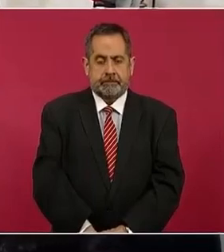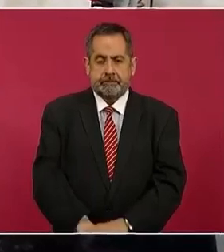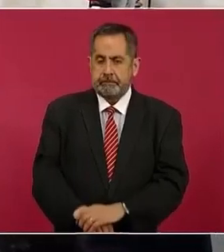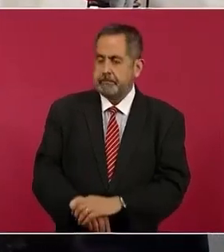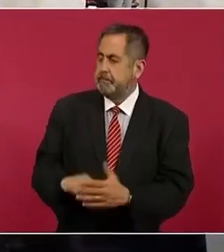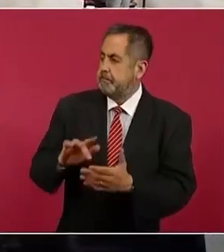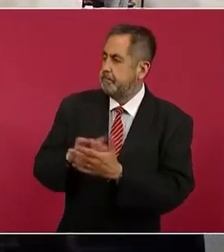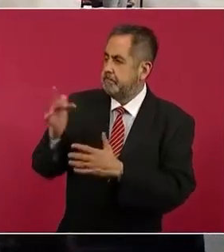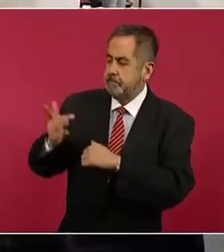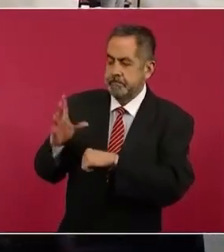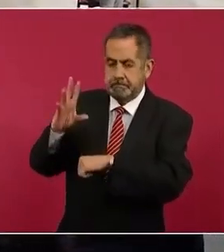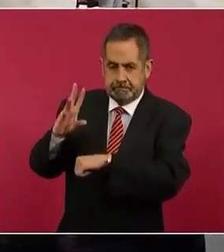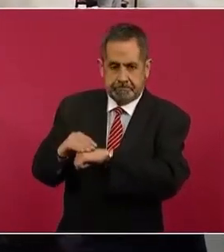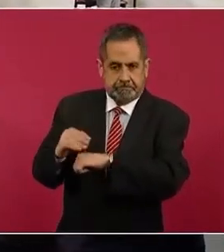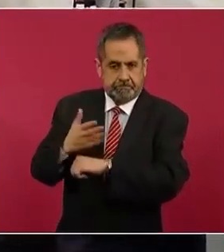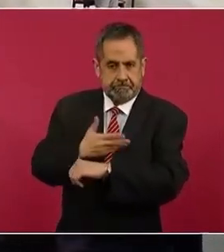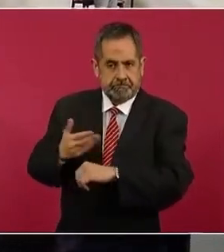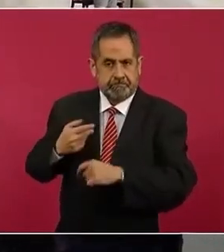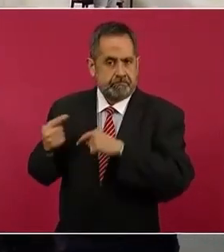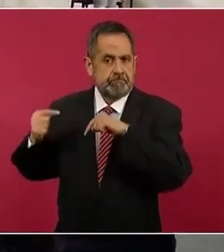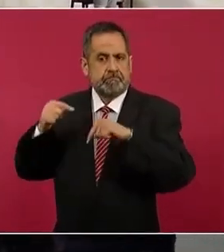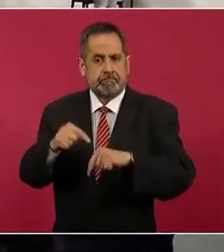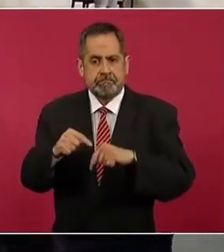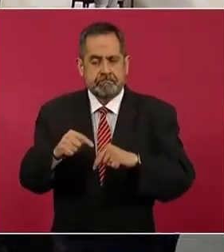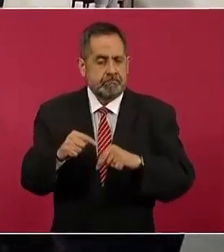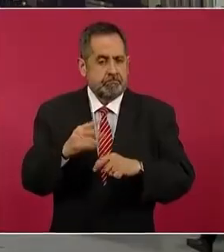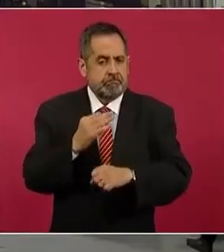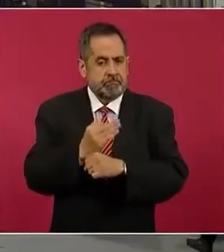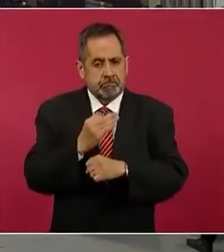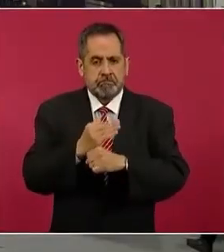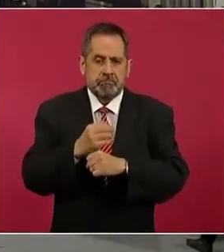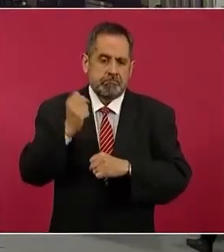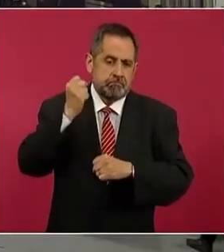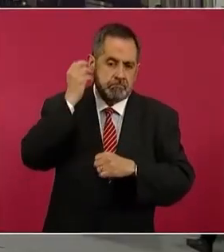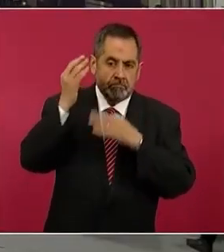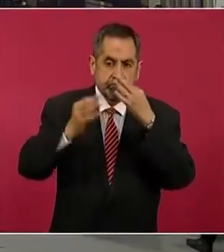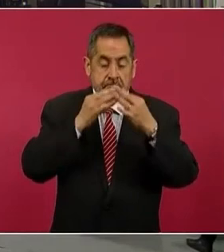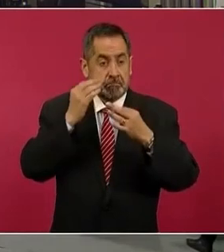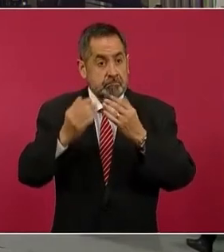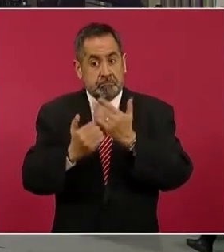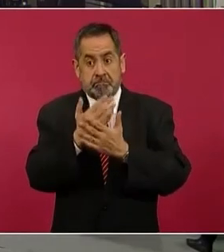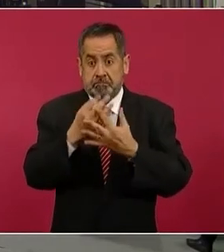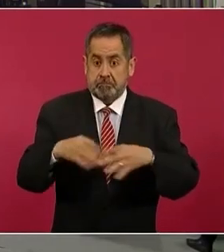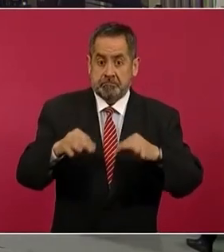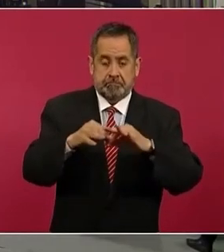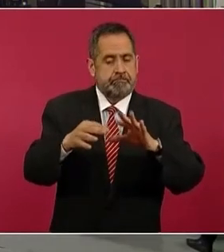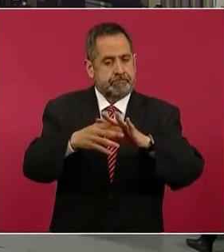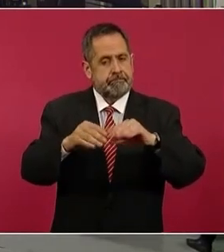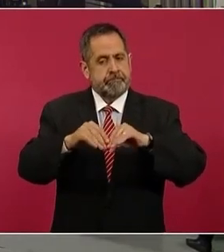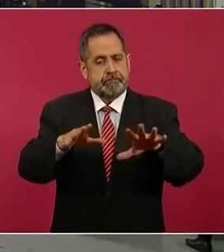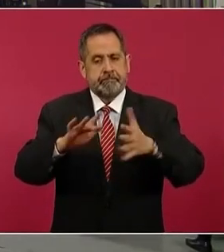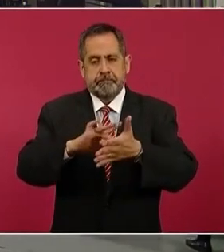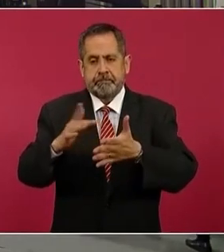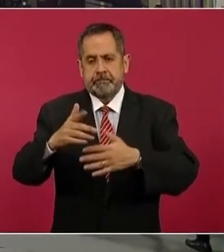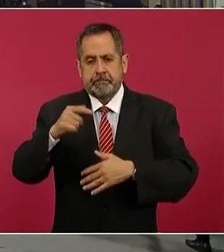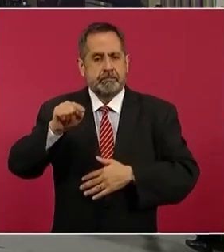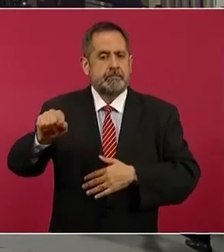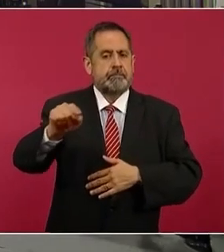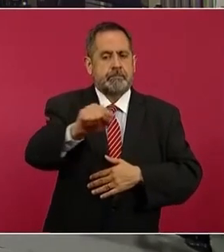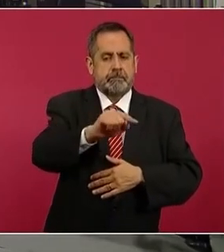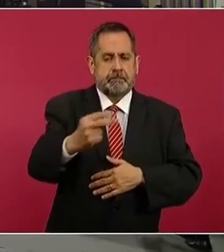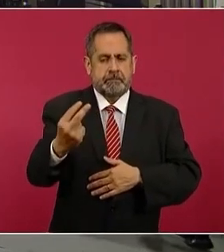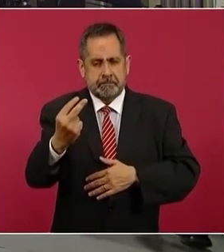Presidente, por permitirnos un espacio en esta conferencia tan importante, gracias a los compañeros de los medios de comunicación